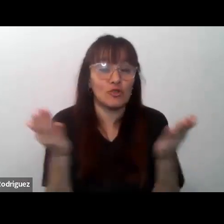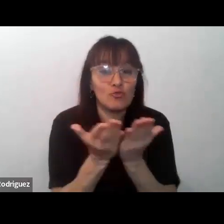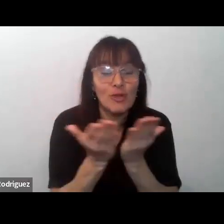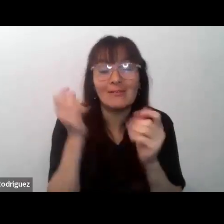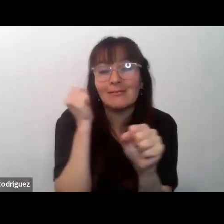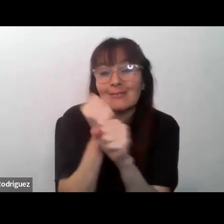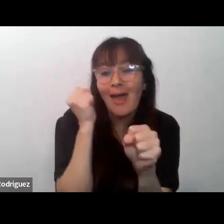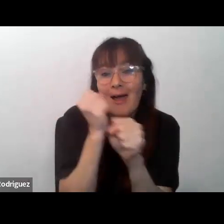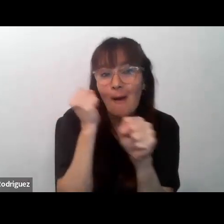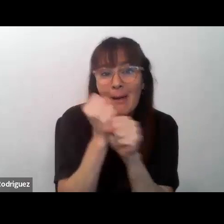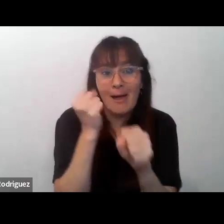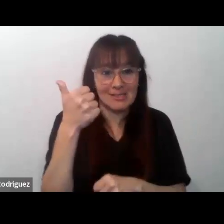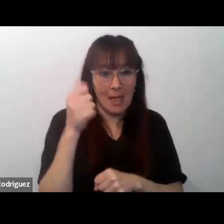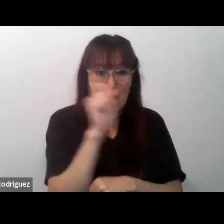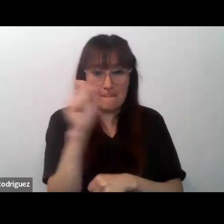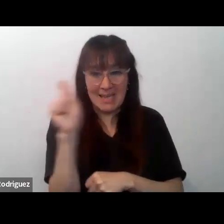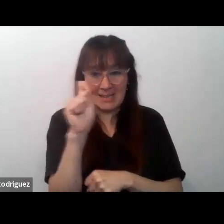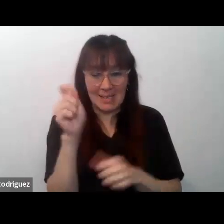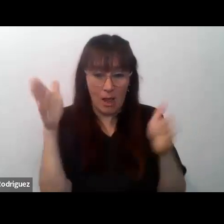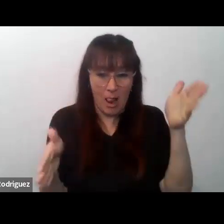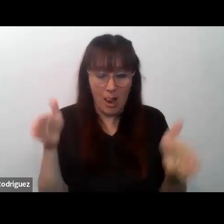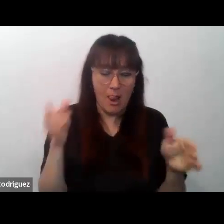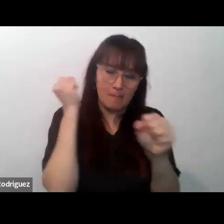durante seis meses etc